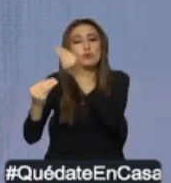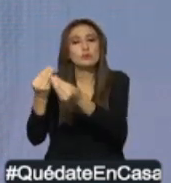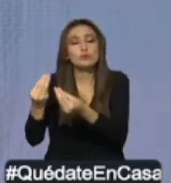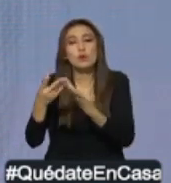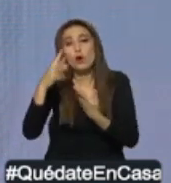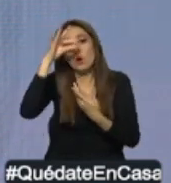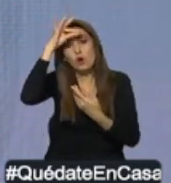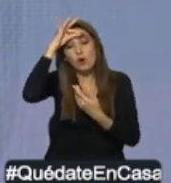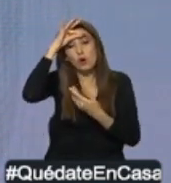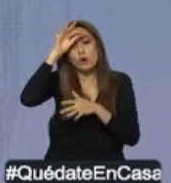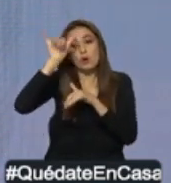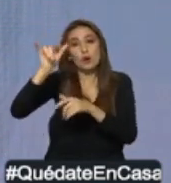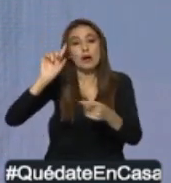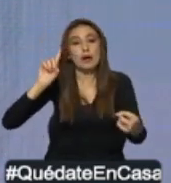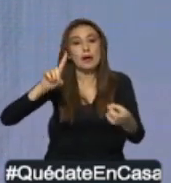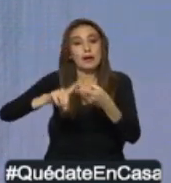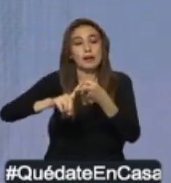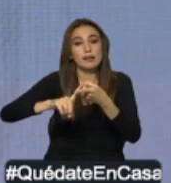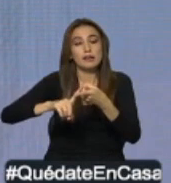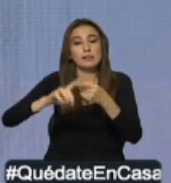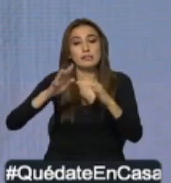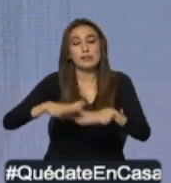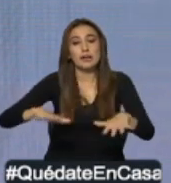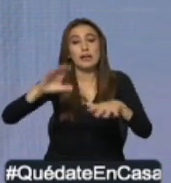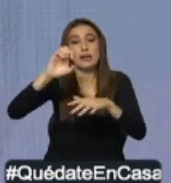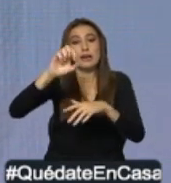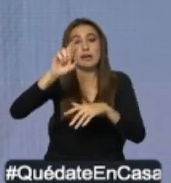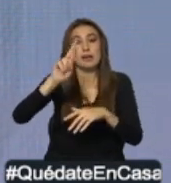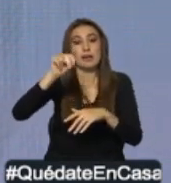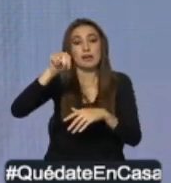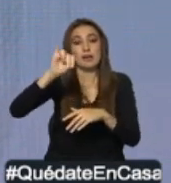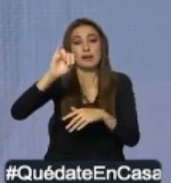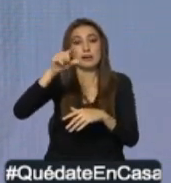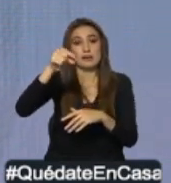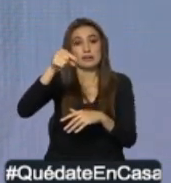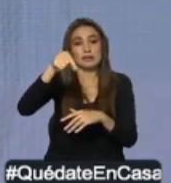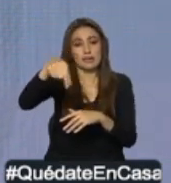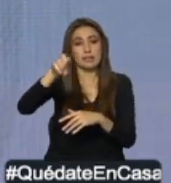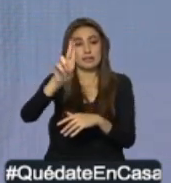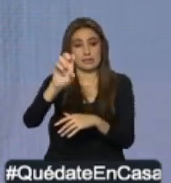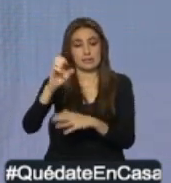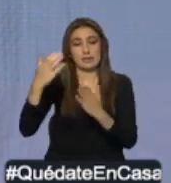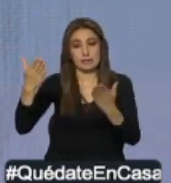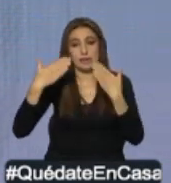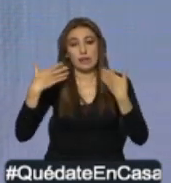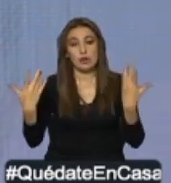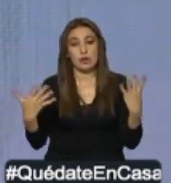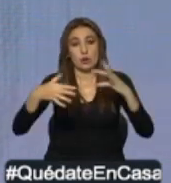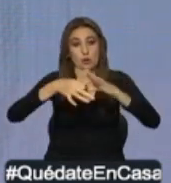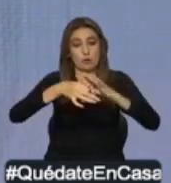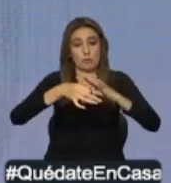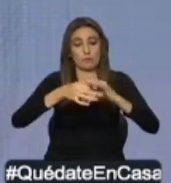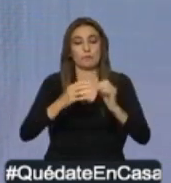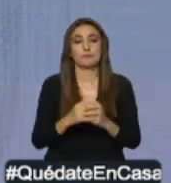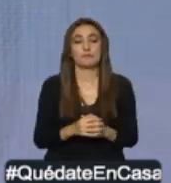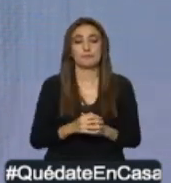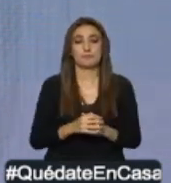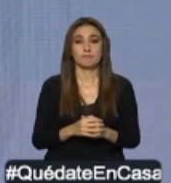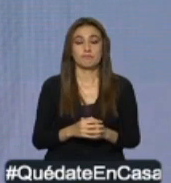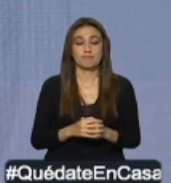instalaciones de la ex maternidad Enrique Sotomayor en el marco del convenio que mantenemos con el municipio de Guayaquil.